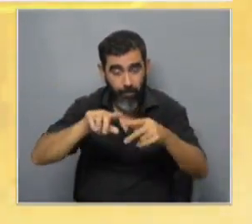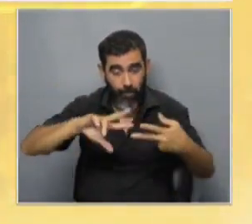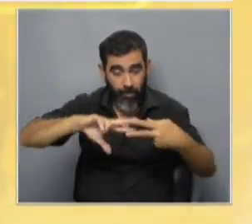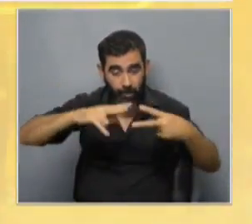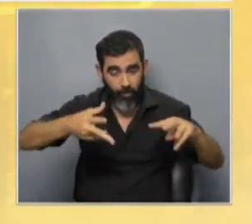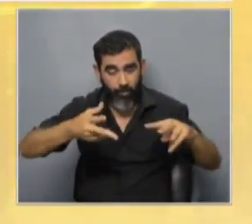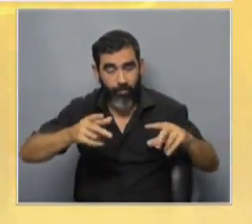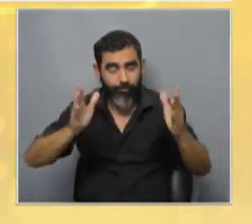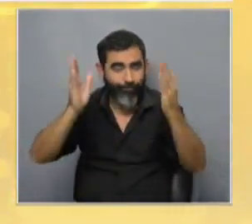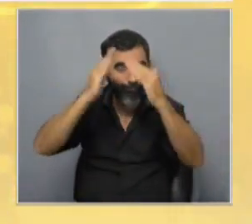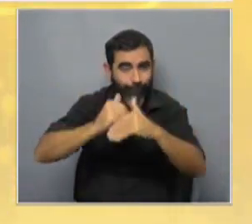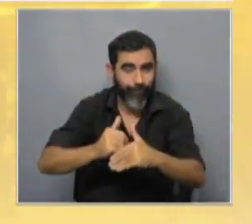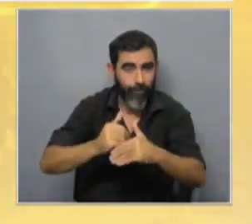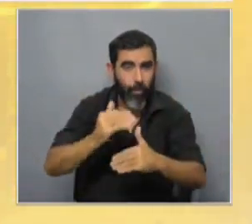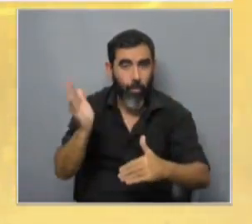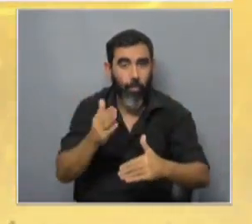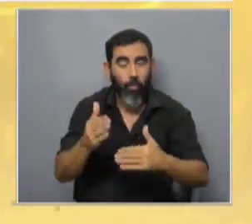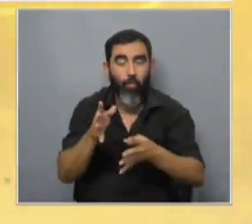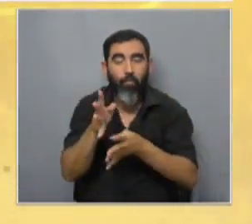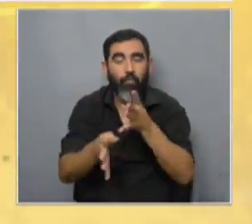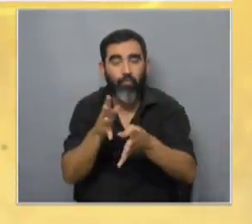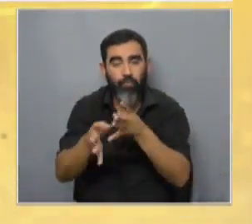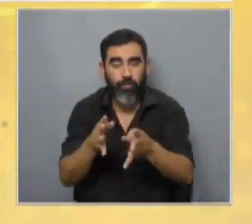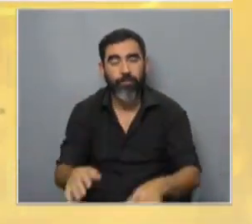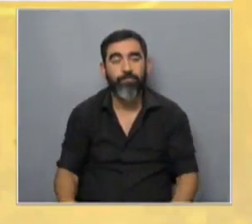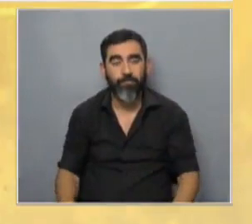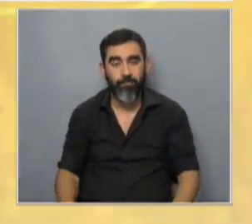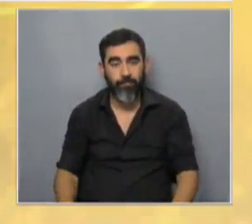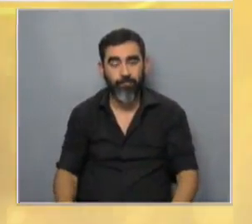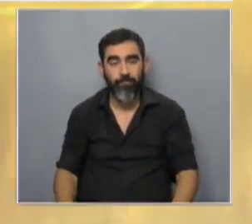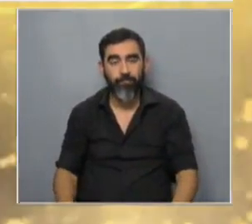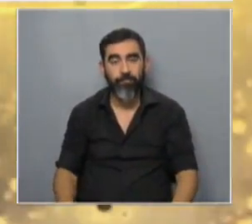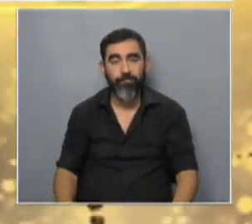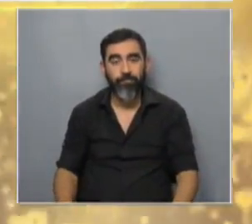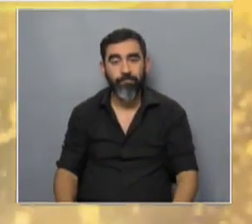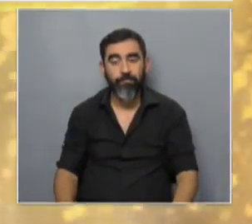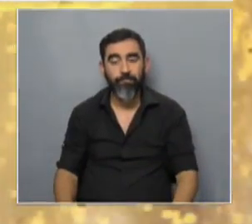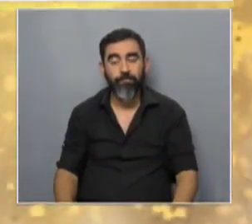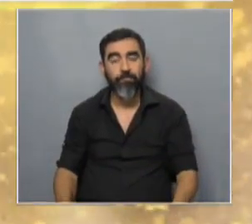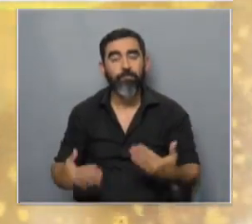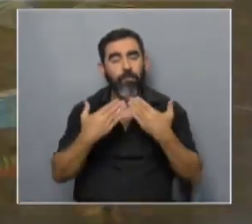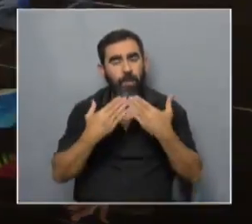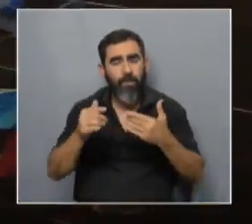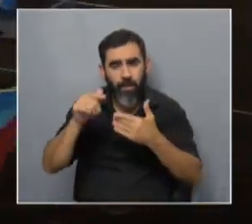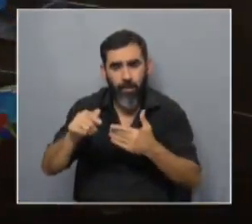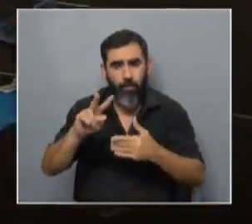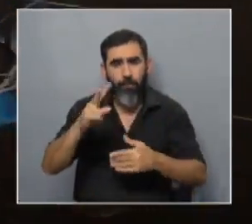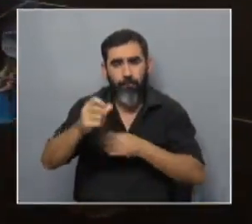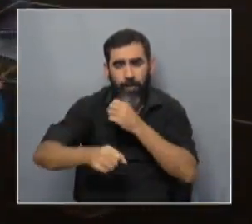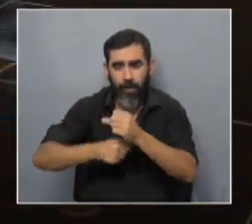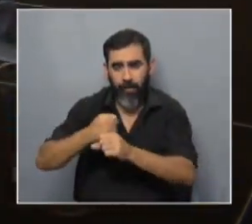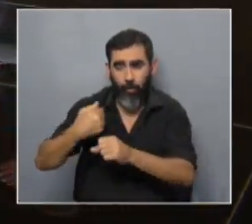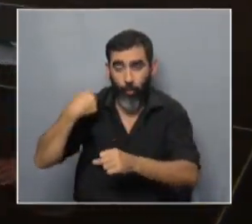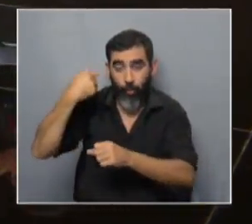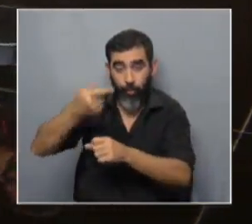de ADN no dé lugar a un producto funcional. Correcto. A partir de esto y con las dos décadas de las que hablamos